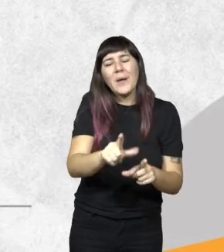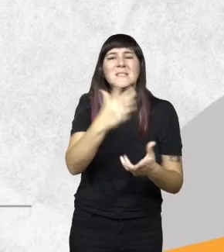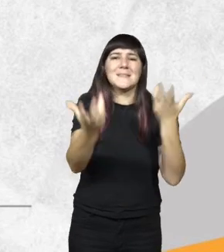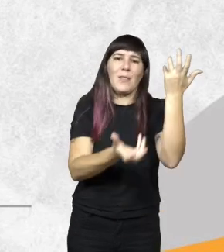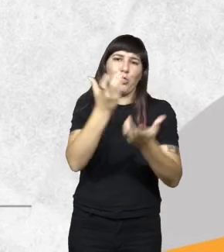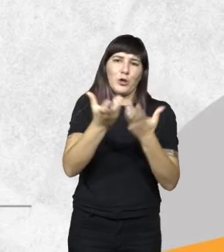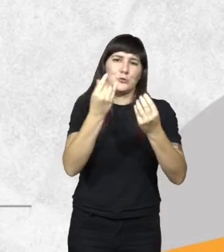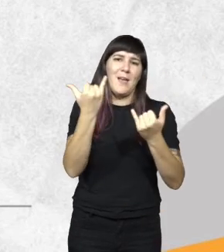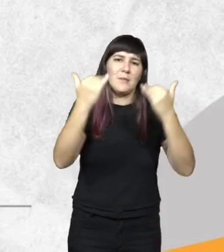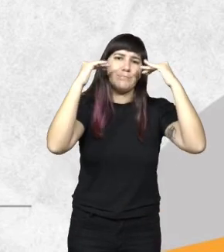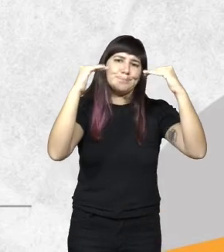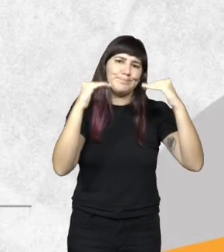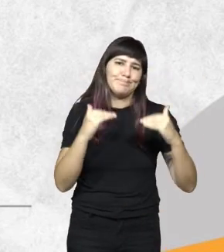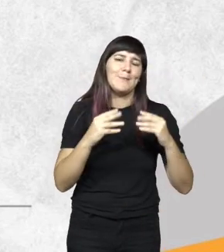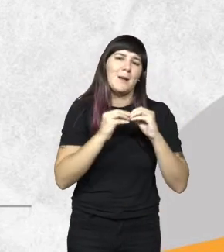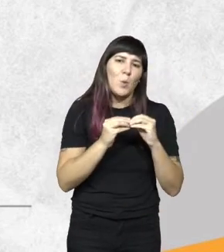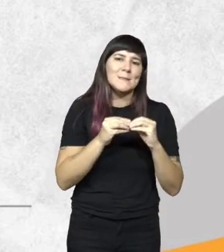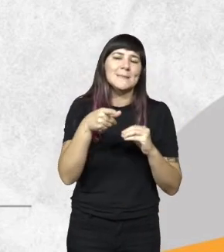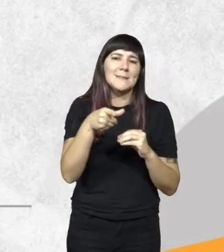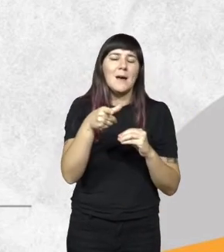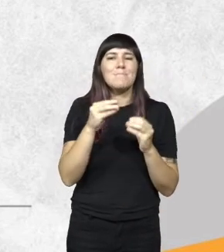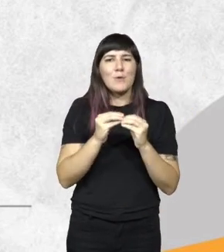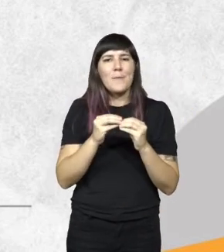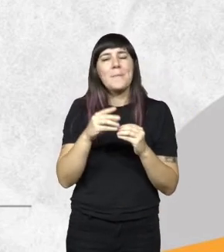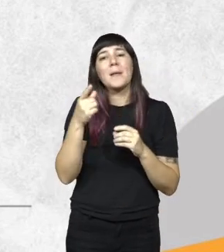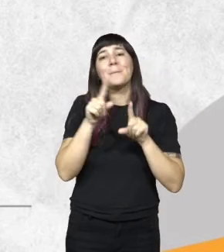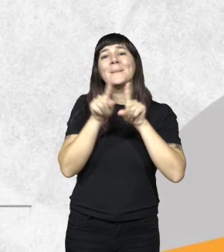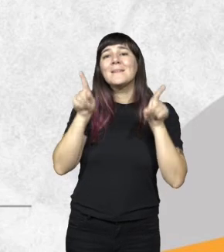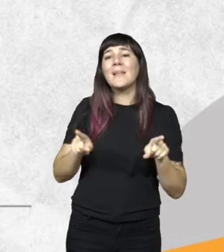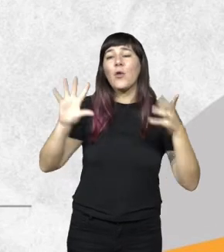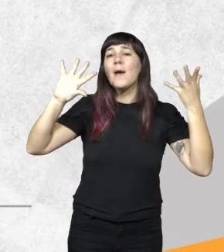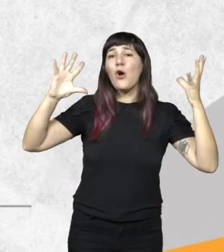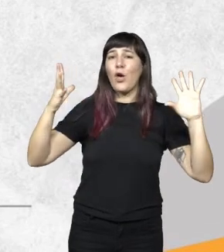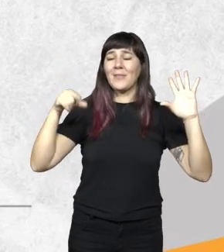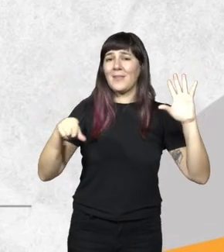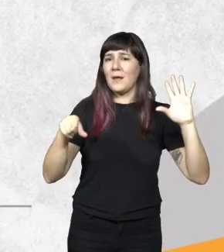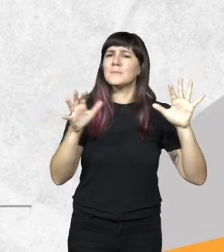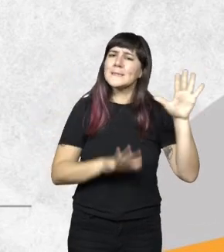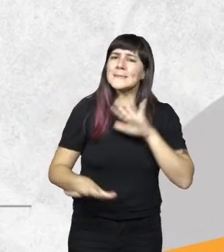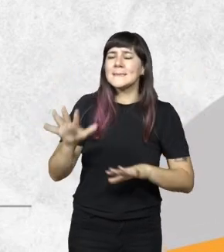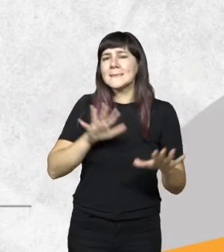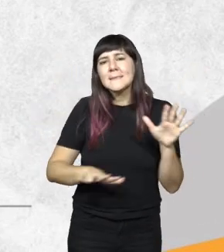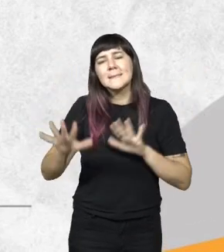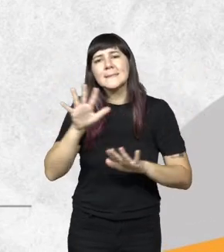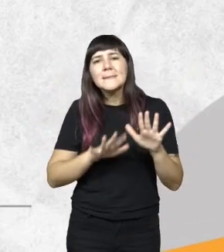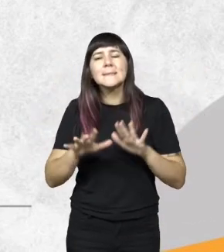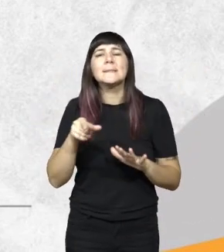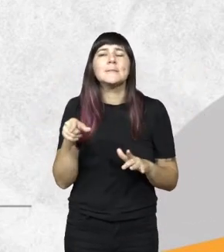esas serían las principales causas y a lo que el Ministerio de Ecología elaboró una serie de